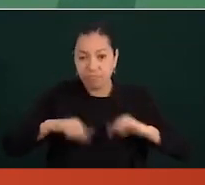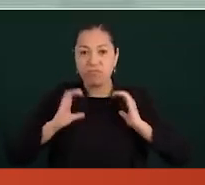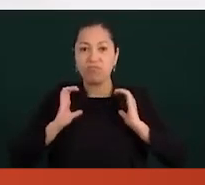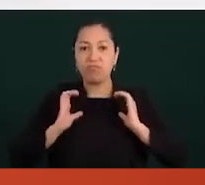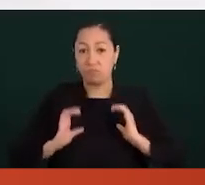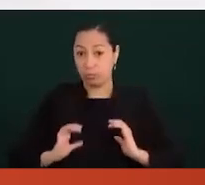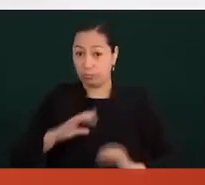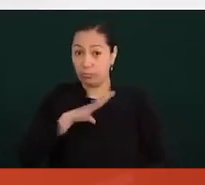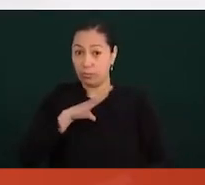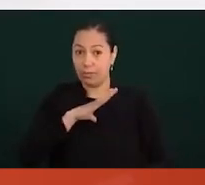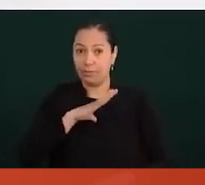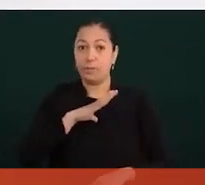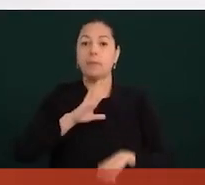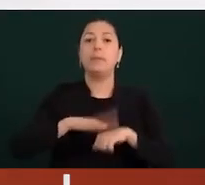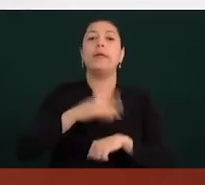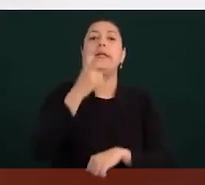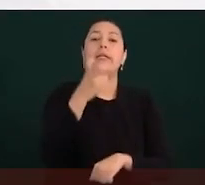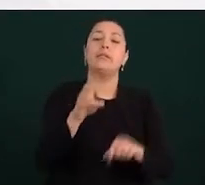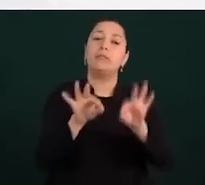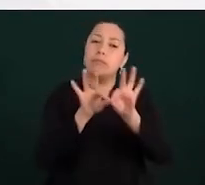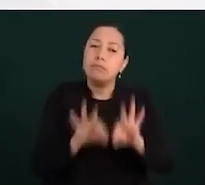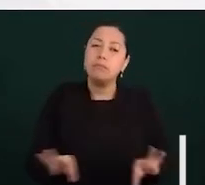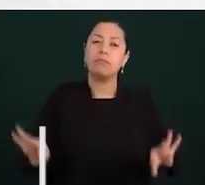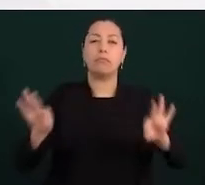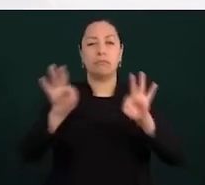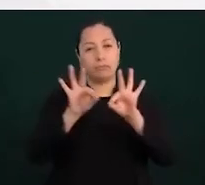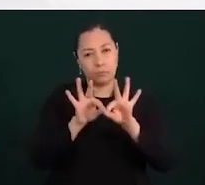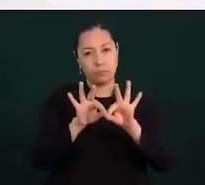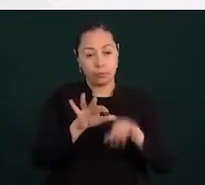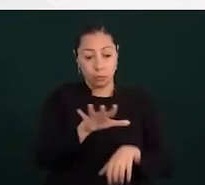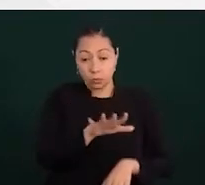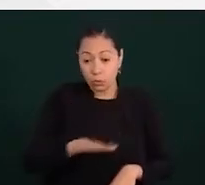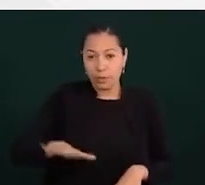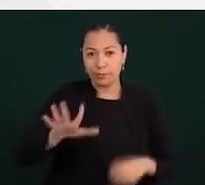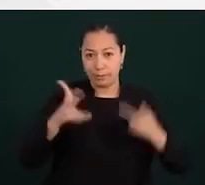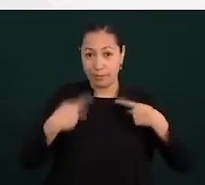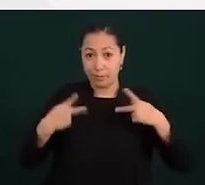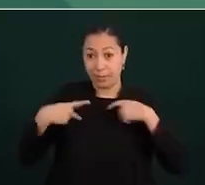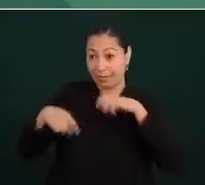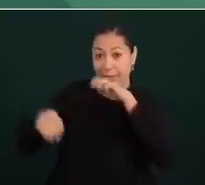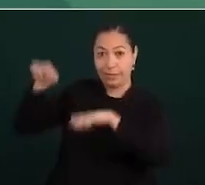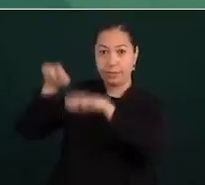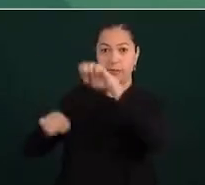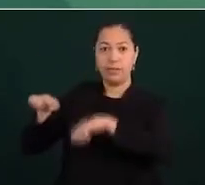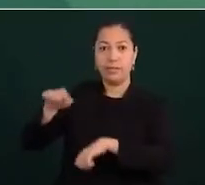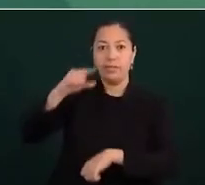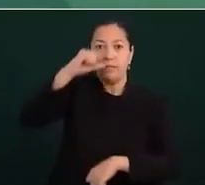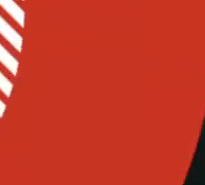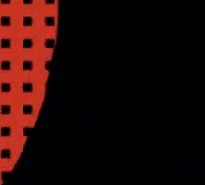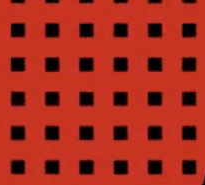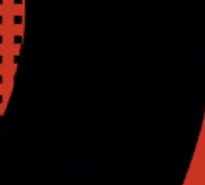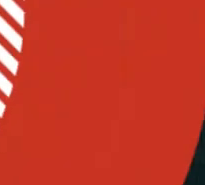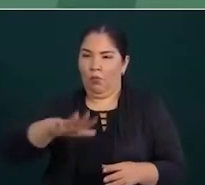sí es importante que los adultos que se quedaron sin vacunar lo hagan